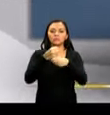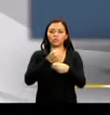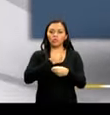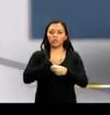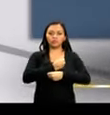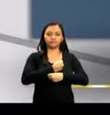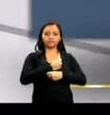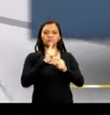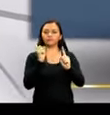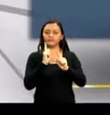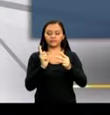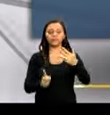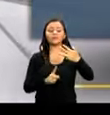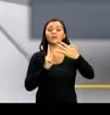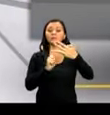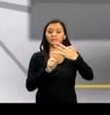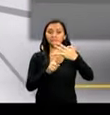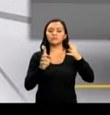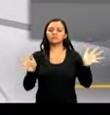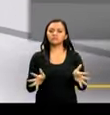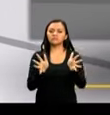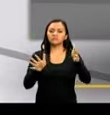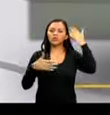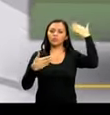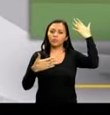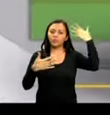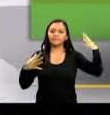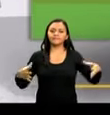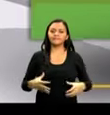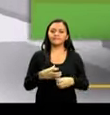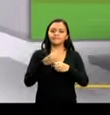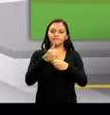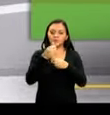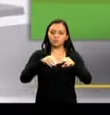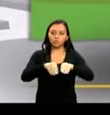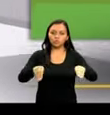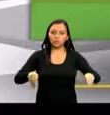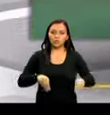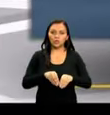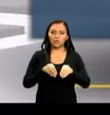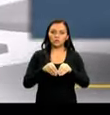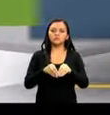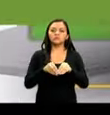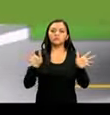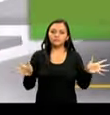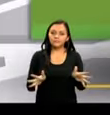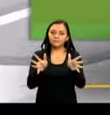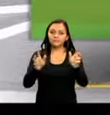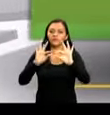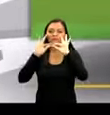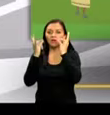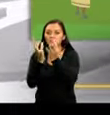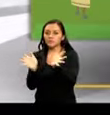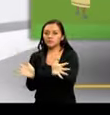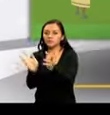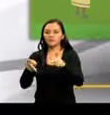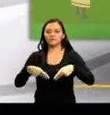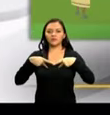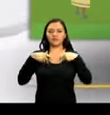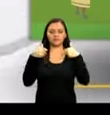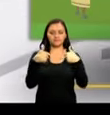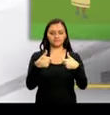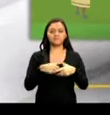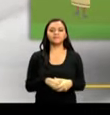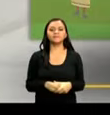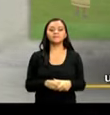concentración de tierras. Promover políticas para la conservación y recuperación de suelos. Motivar la agricultura familiar como una